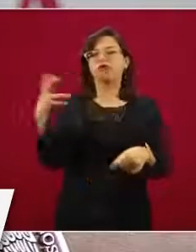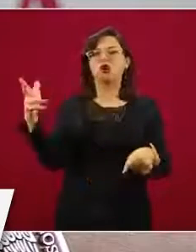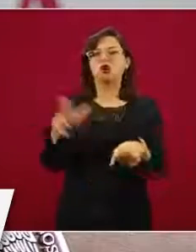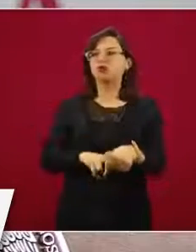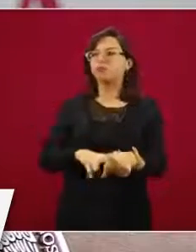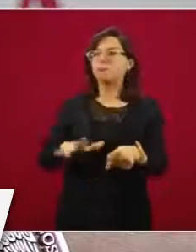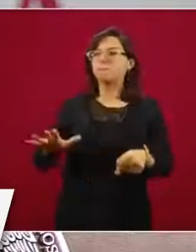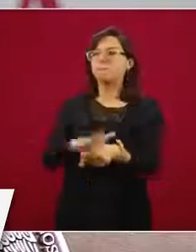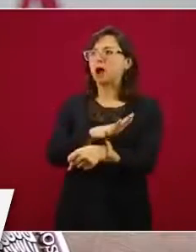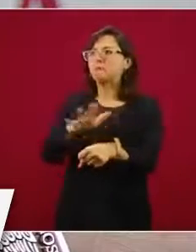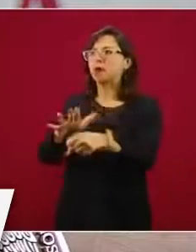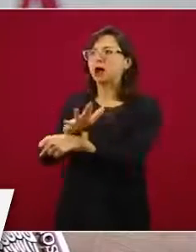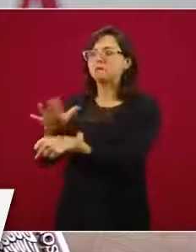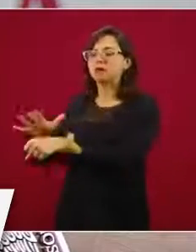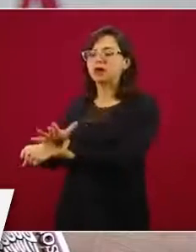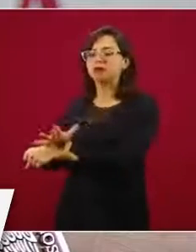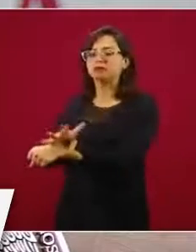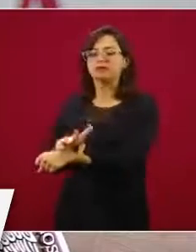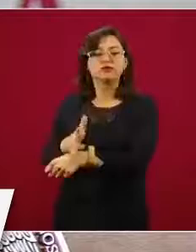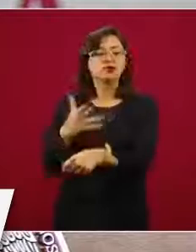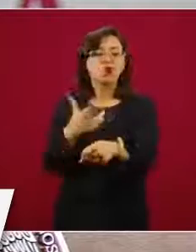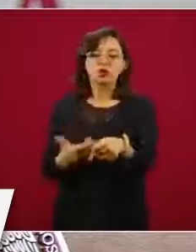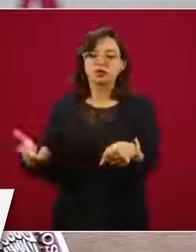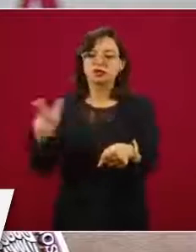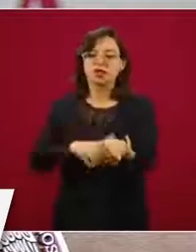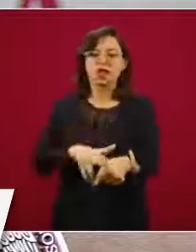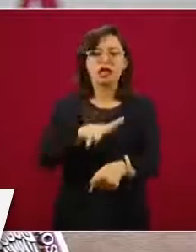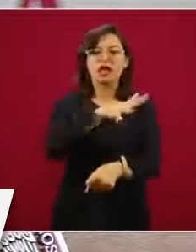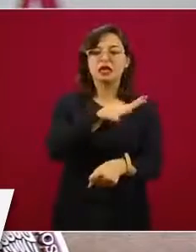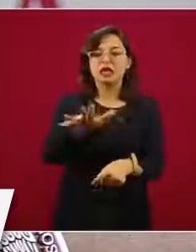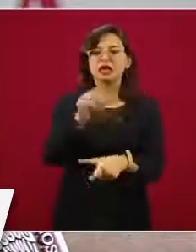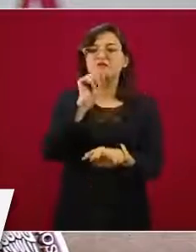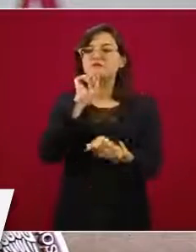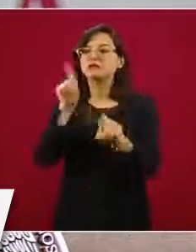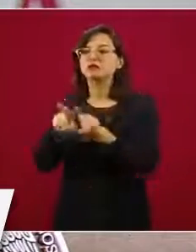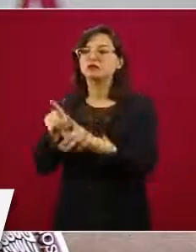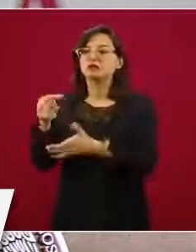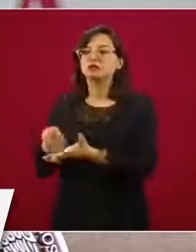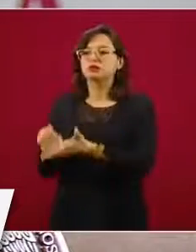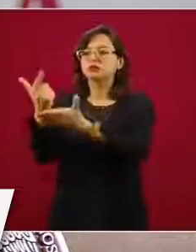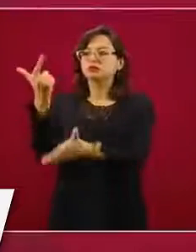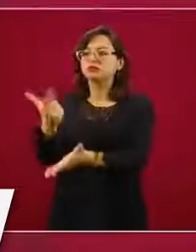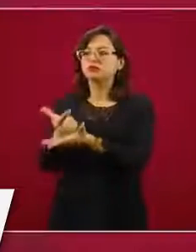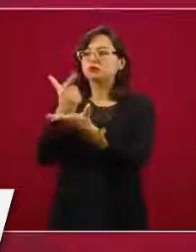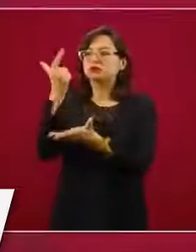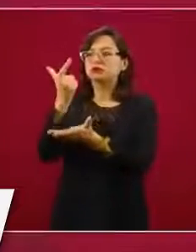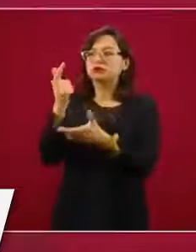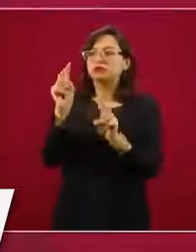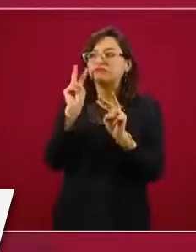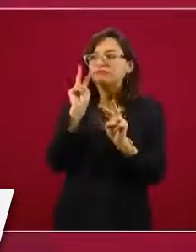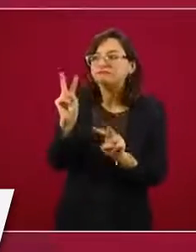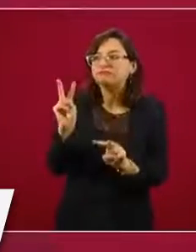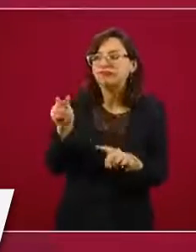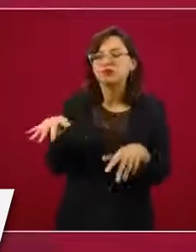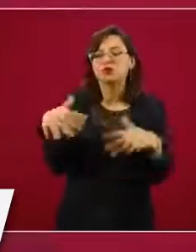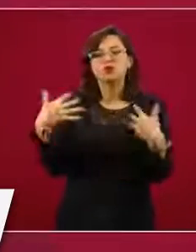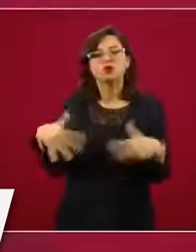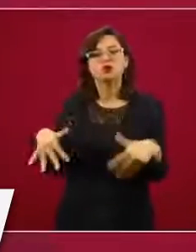tanto de hospitalización general como de terapia intensiva, esto en países